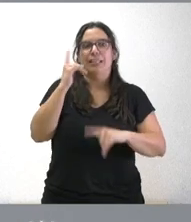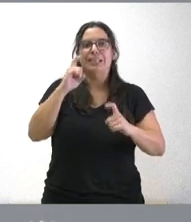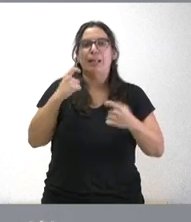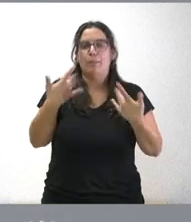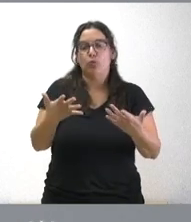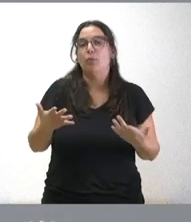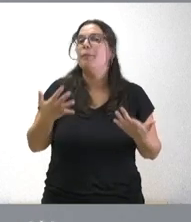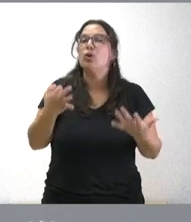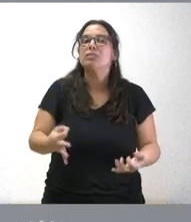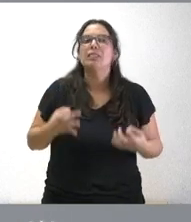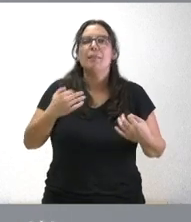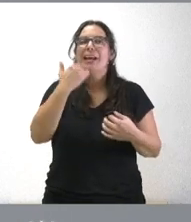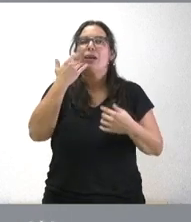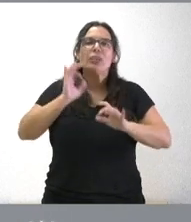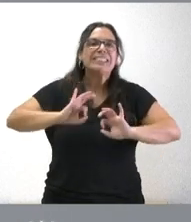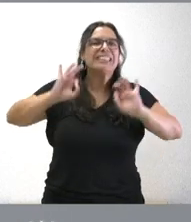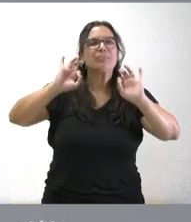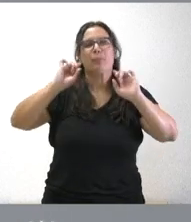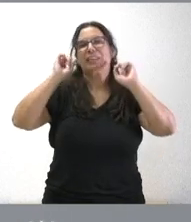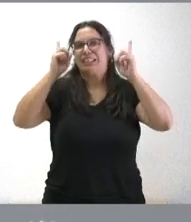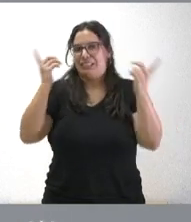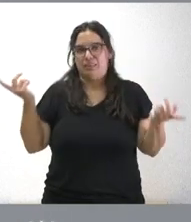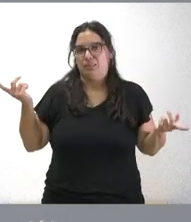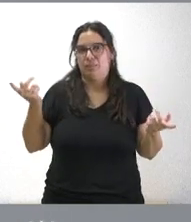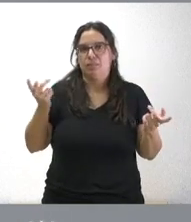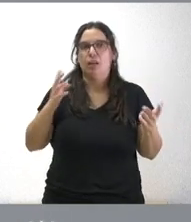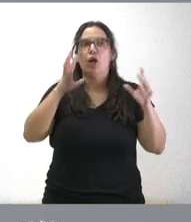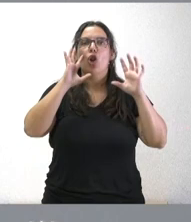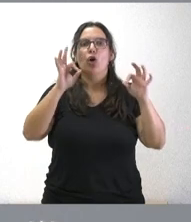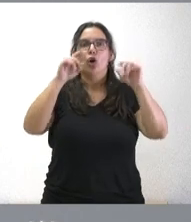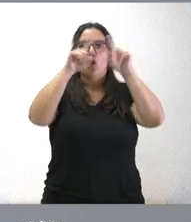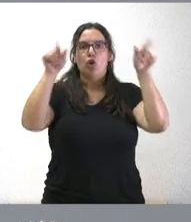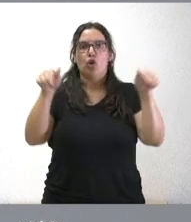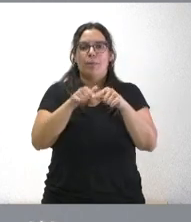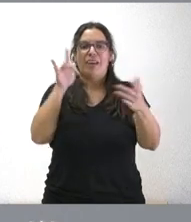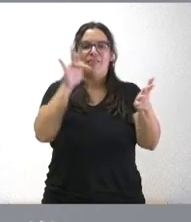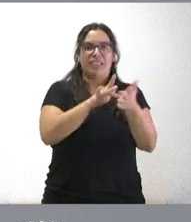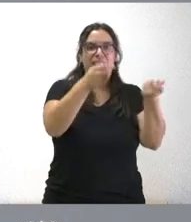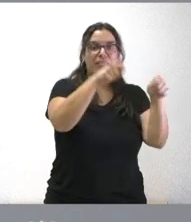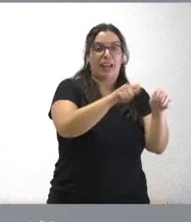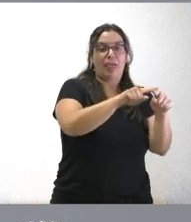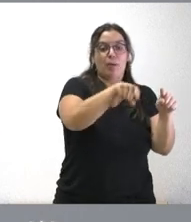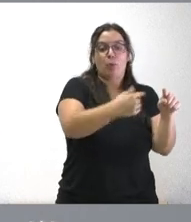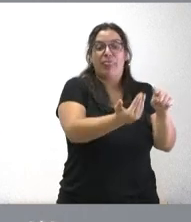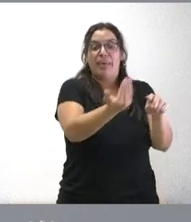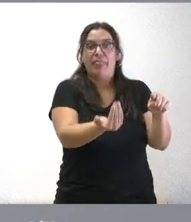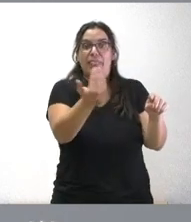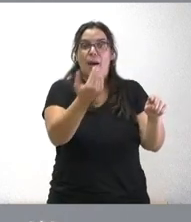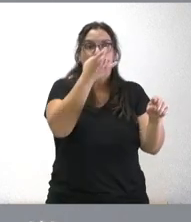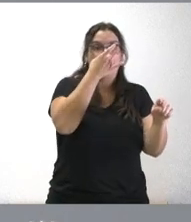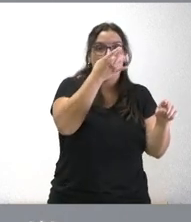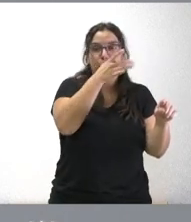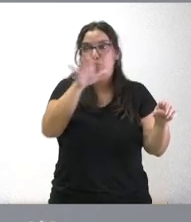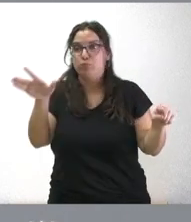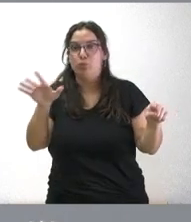es una circunstancia que puede ocurrir lógicamente la nómina siempre se cierra en algún momento dado y hay sustituciones por bajas o por